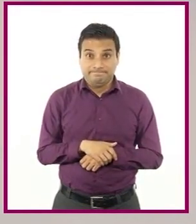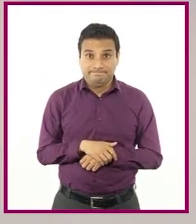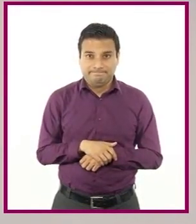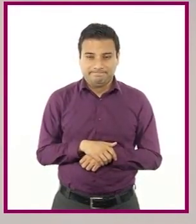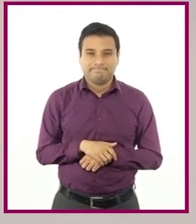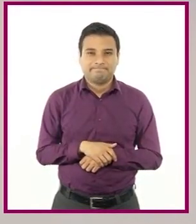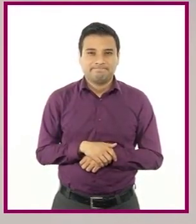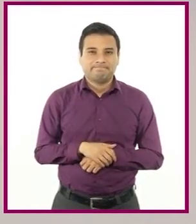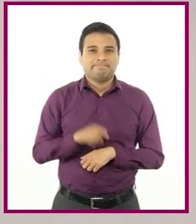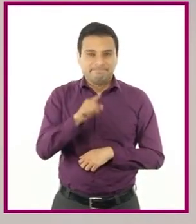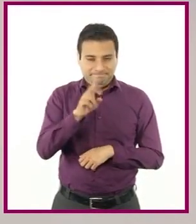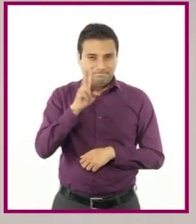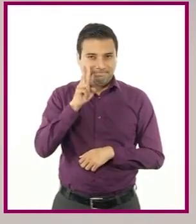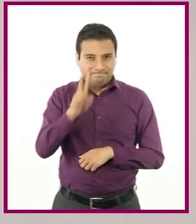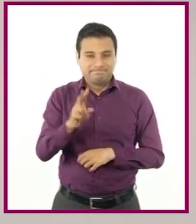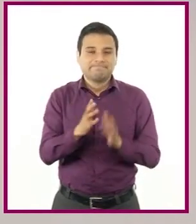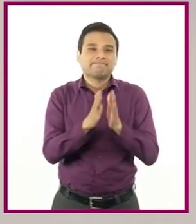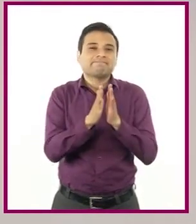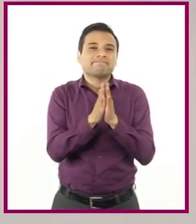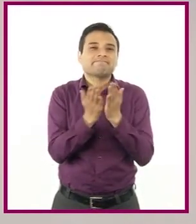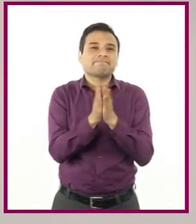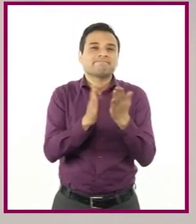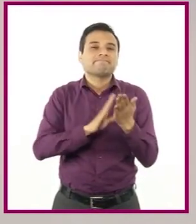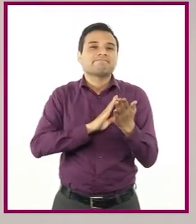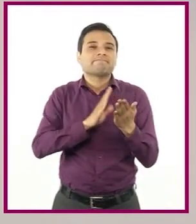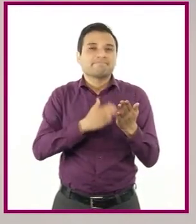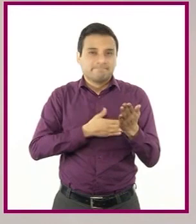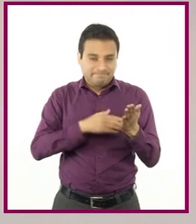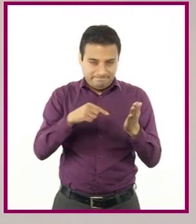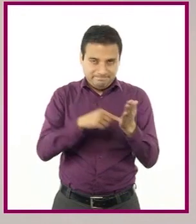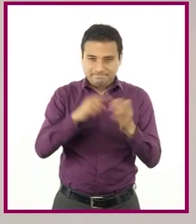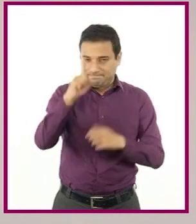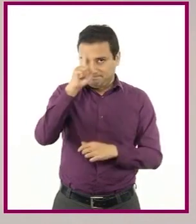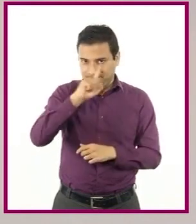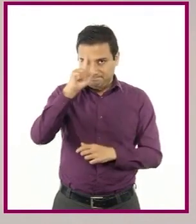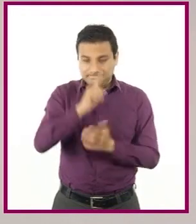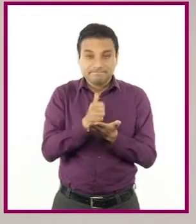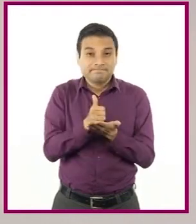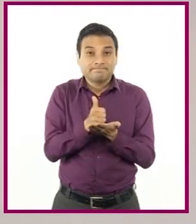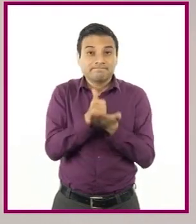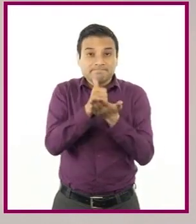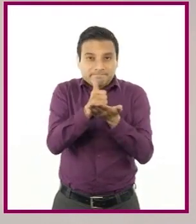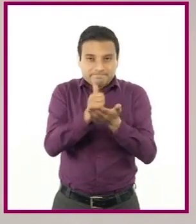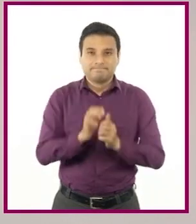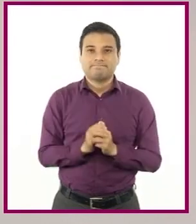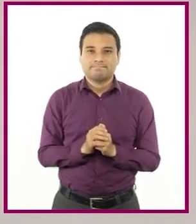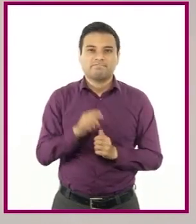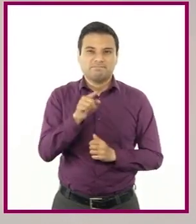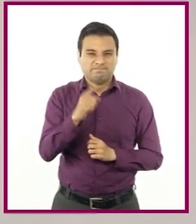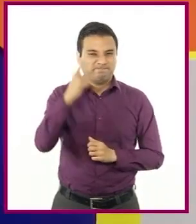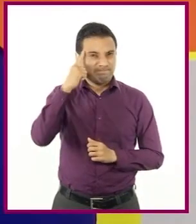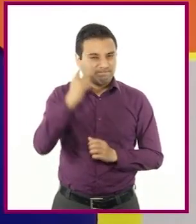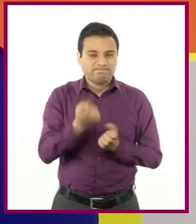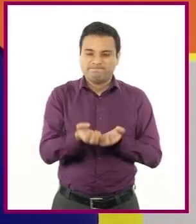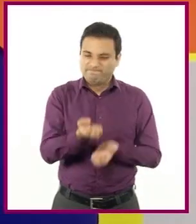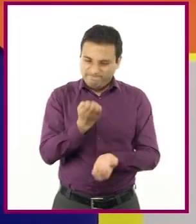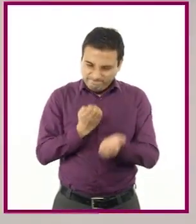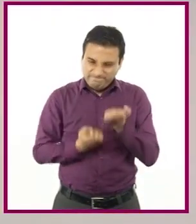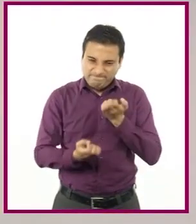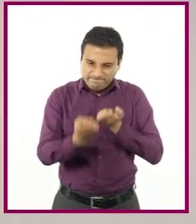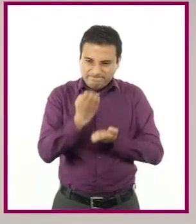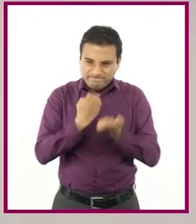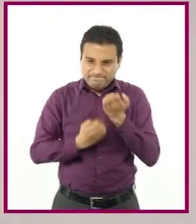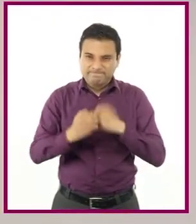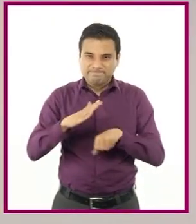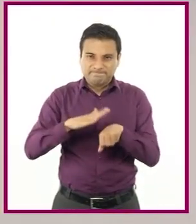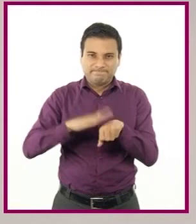revisar las sugerencias que aparecen en su libro de texto de lengua materna. Esto les ayudará a ejercitar aún más sus habilidades